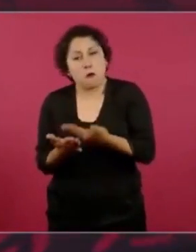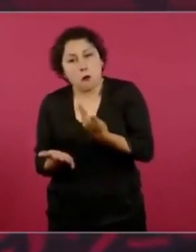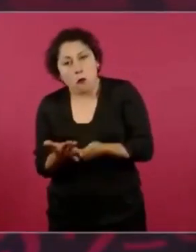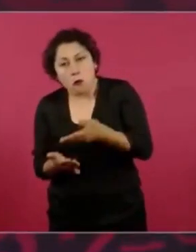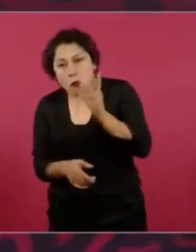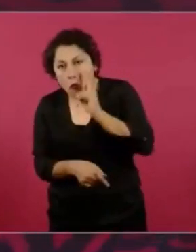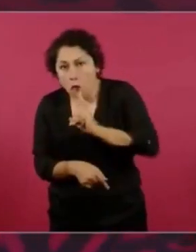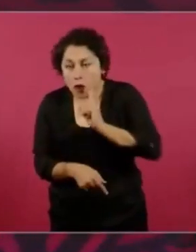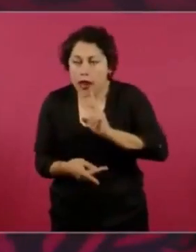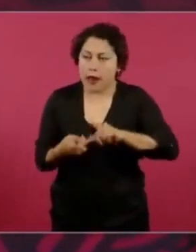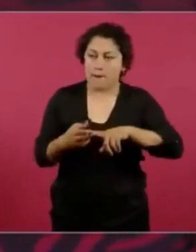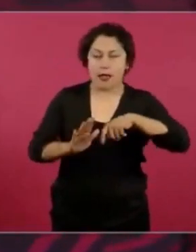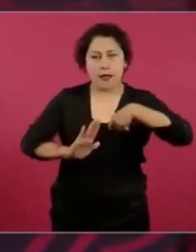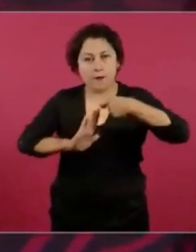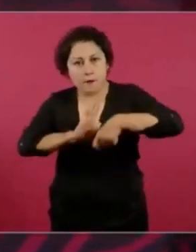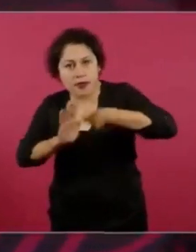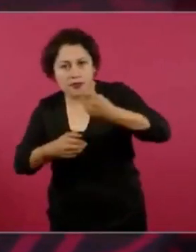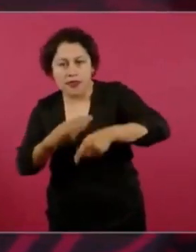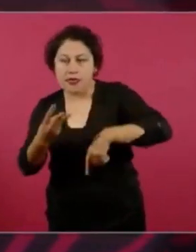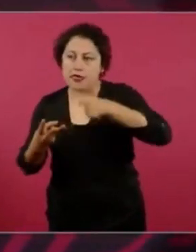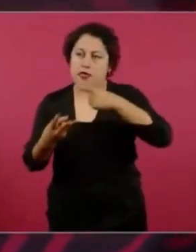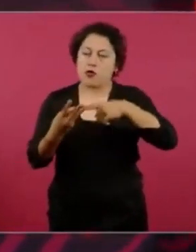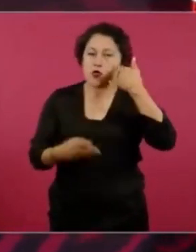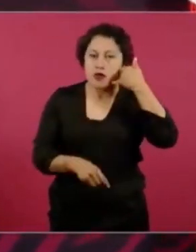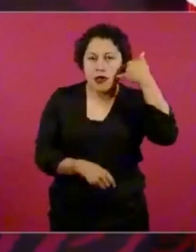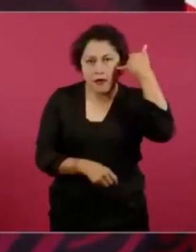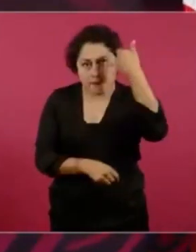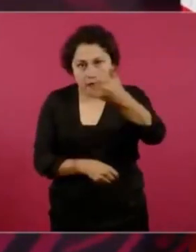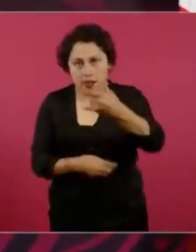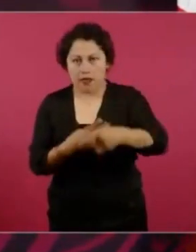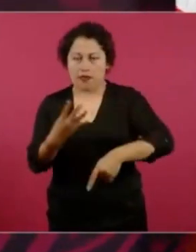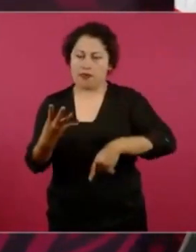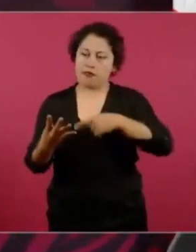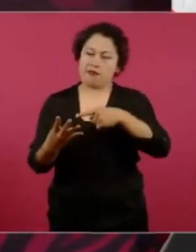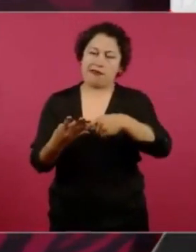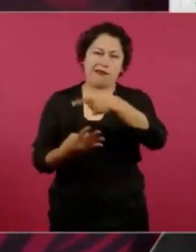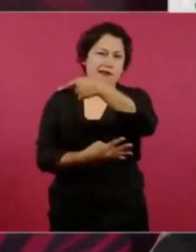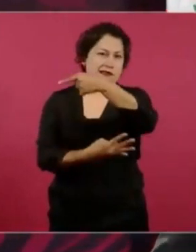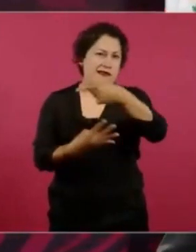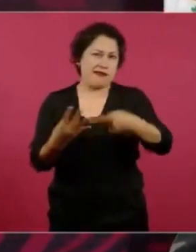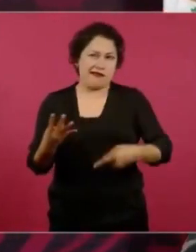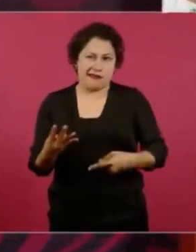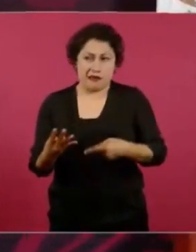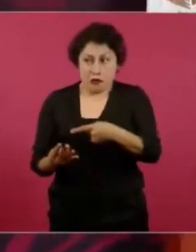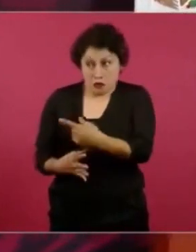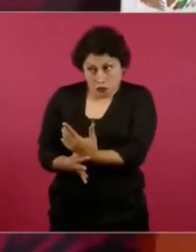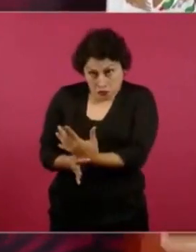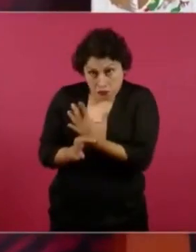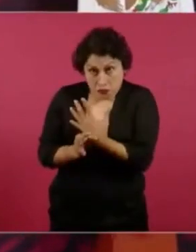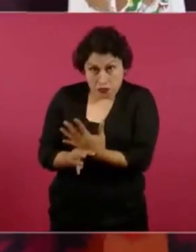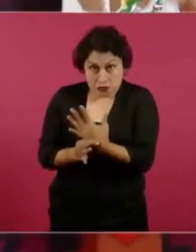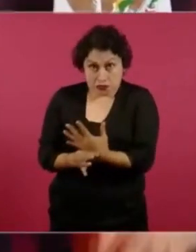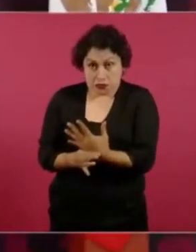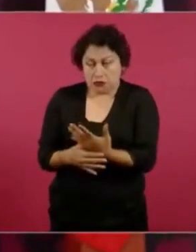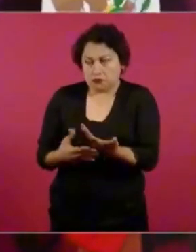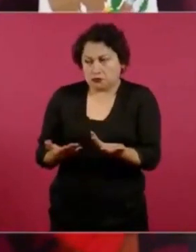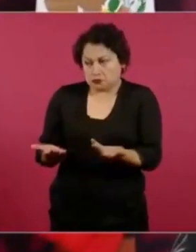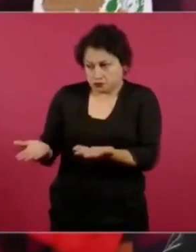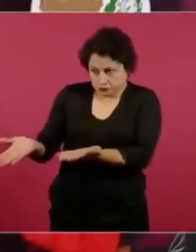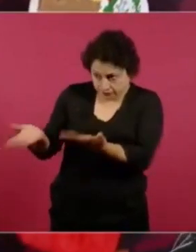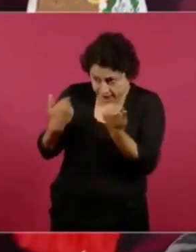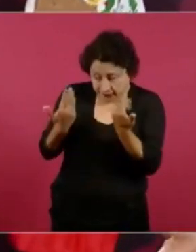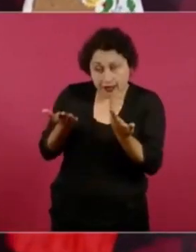hay llamadas, hay audios. Es muy sencillo que los dé a conocer.